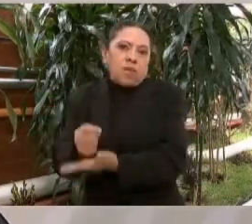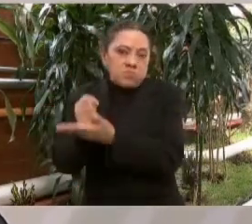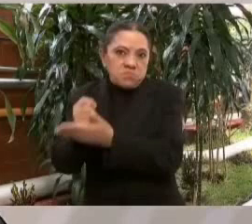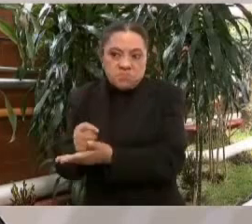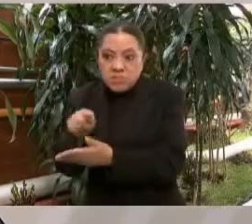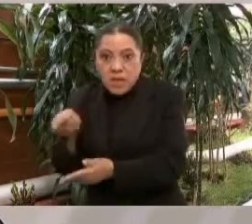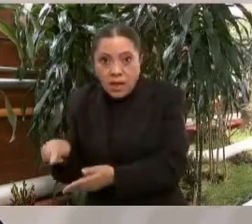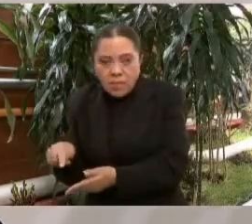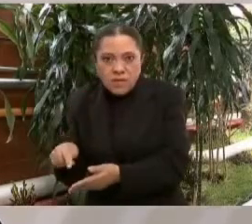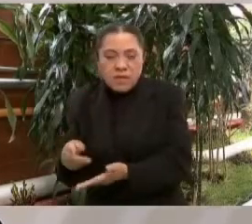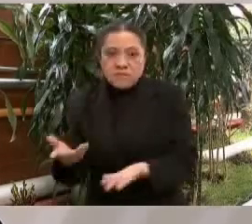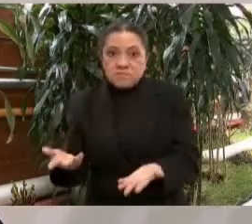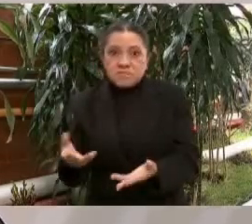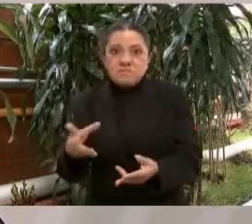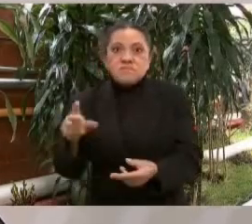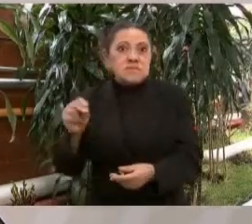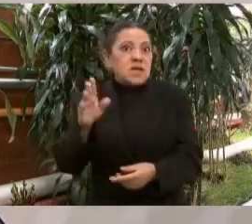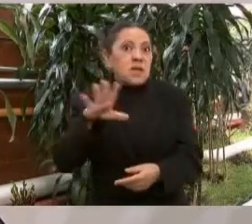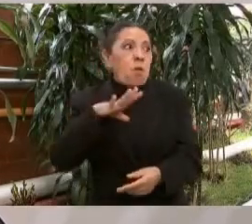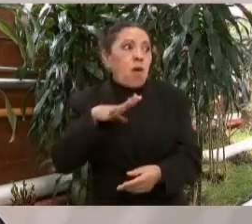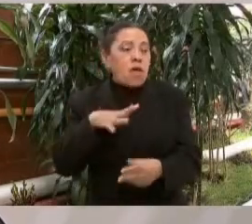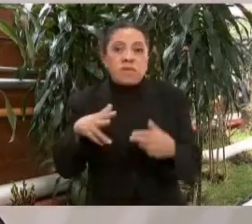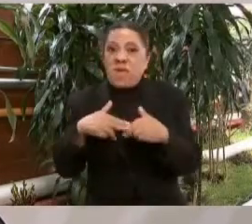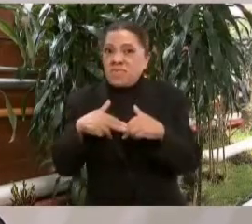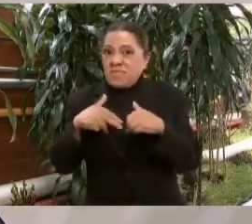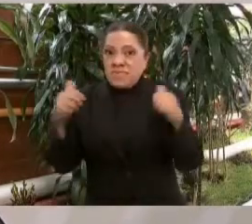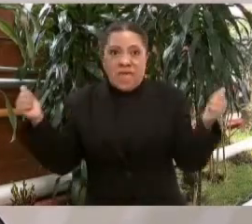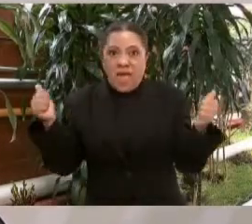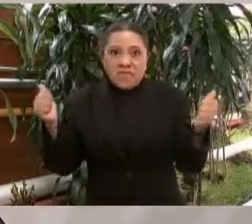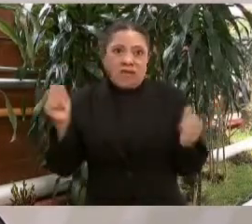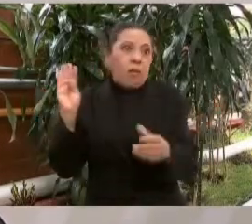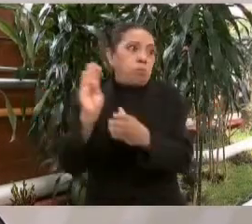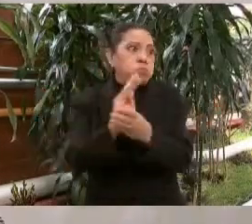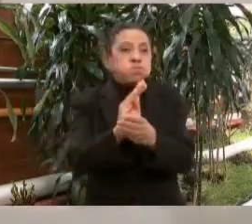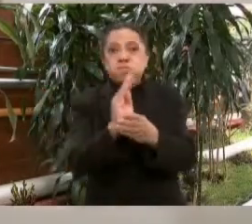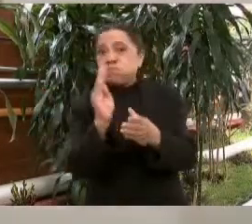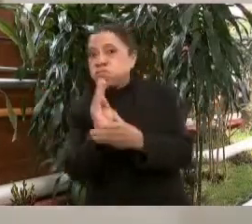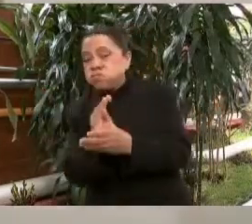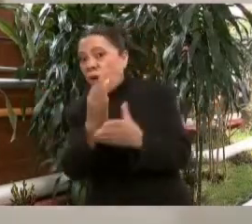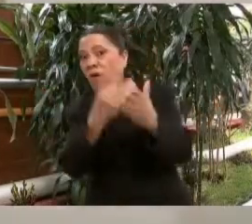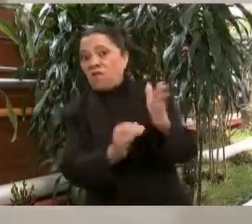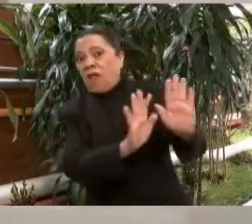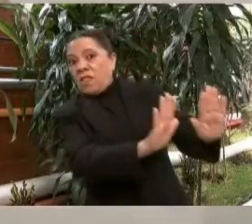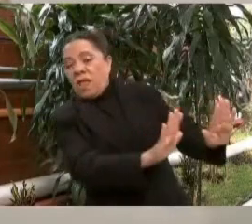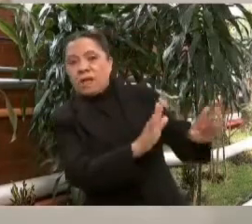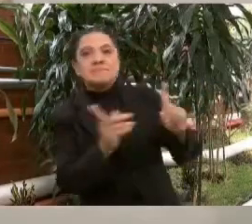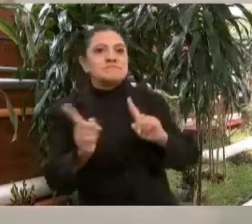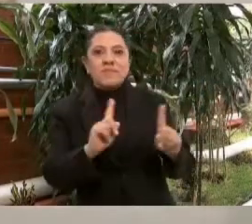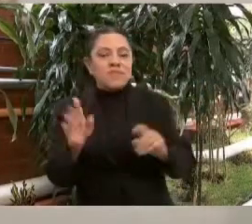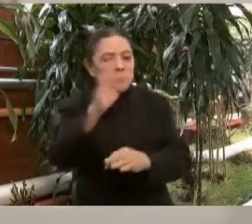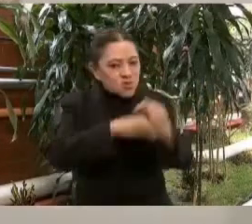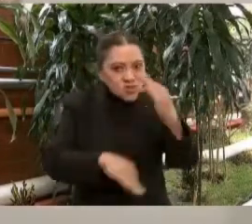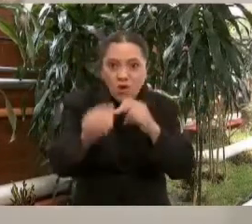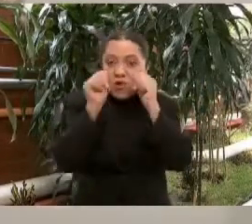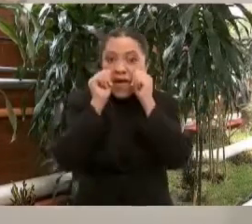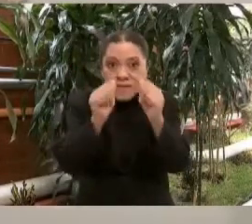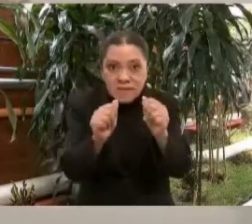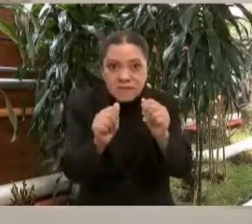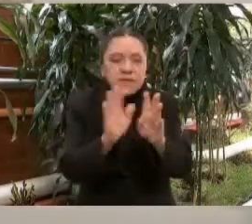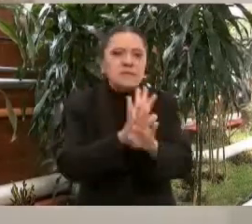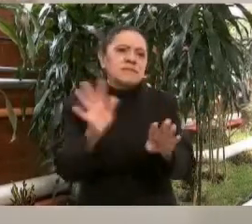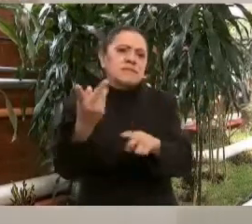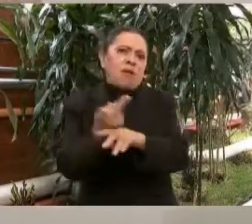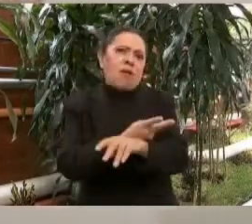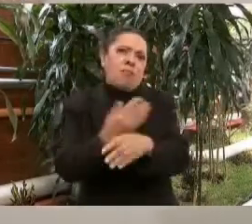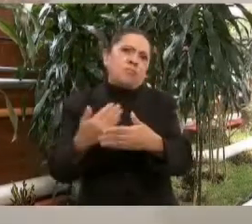se quede nadie sin ser atendidos. Lo estamos haciendo desde hace